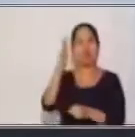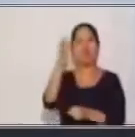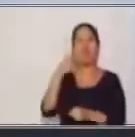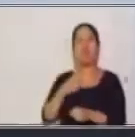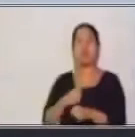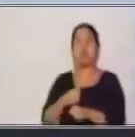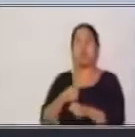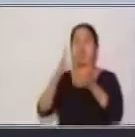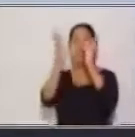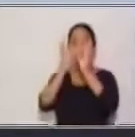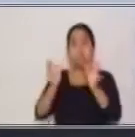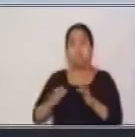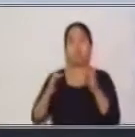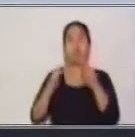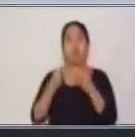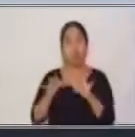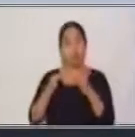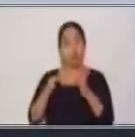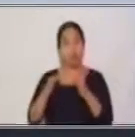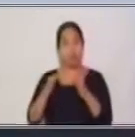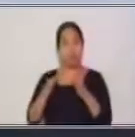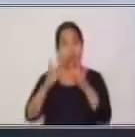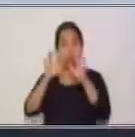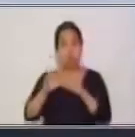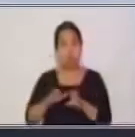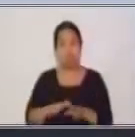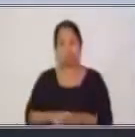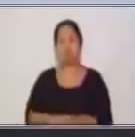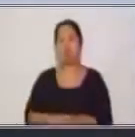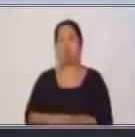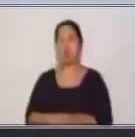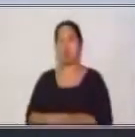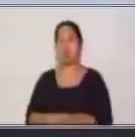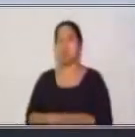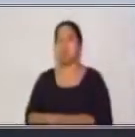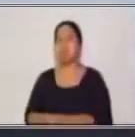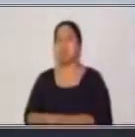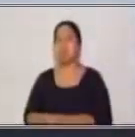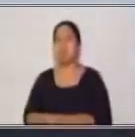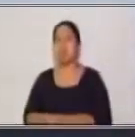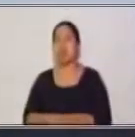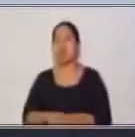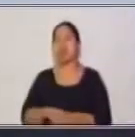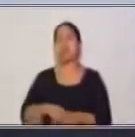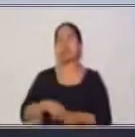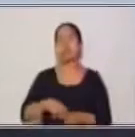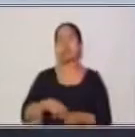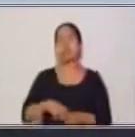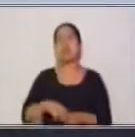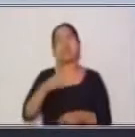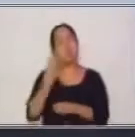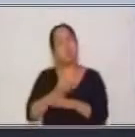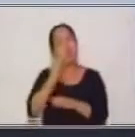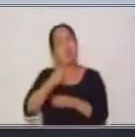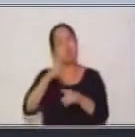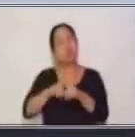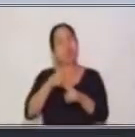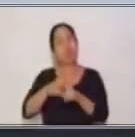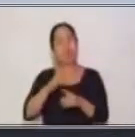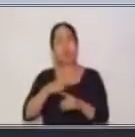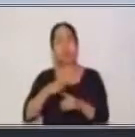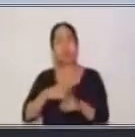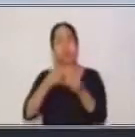es aquella a la que usamos con personas que tenemos mucha o demasiada